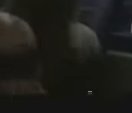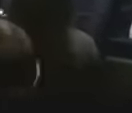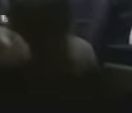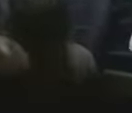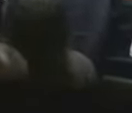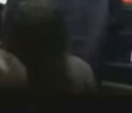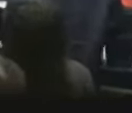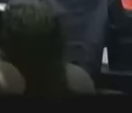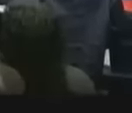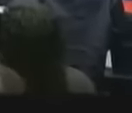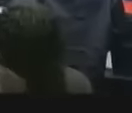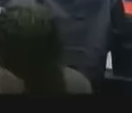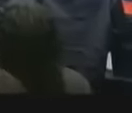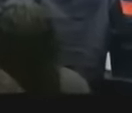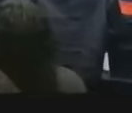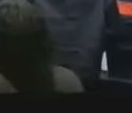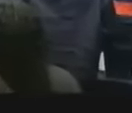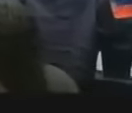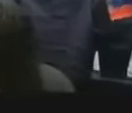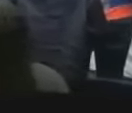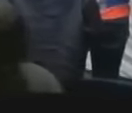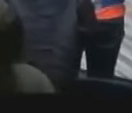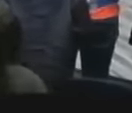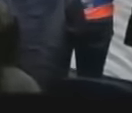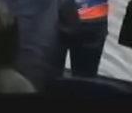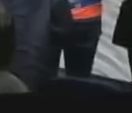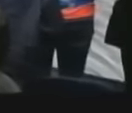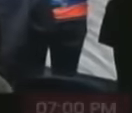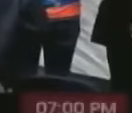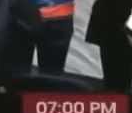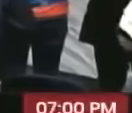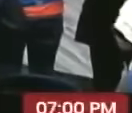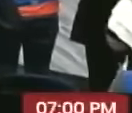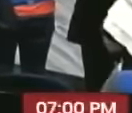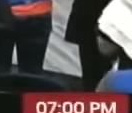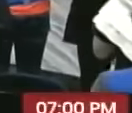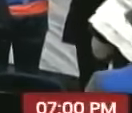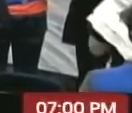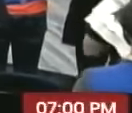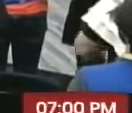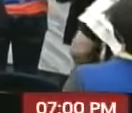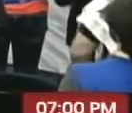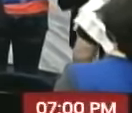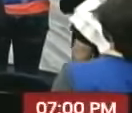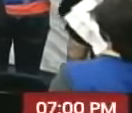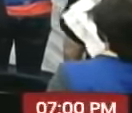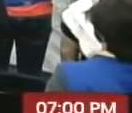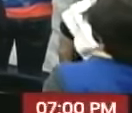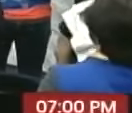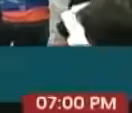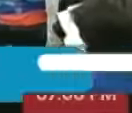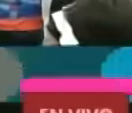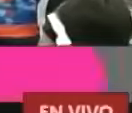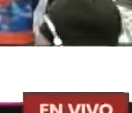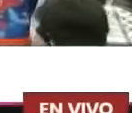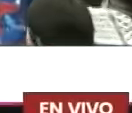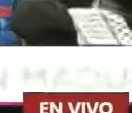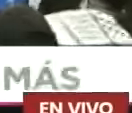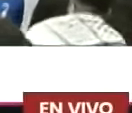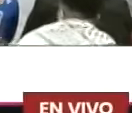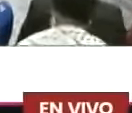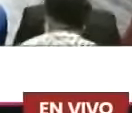¡LENIN! ¡LENIN! ¡LENIN! ¡LENIN! saludo, pues. Por aquí estamos, por esta cámara